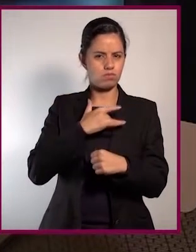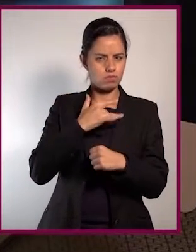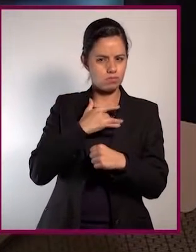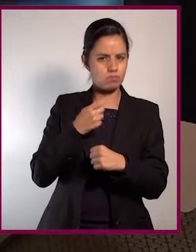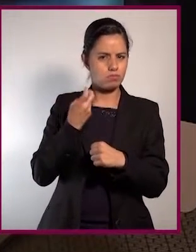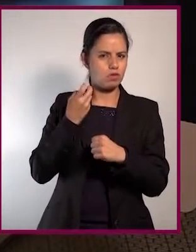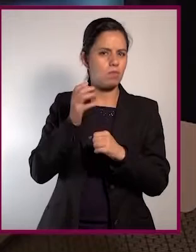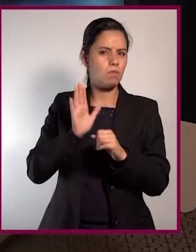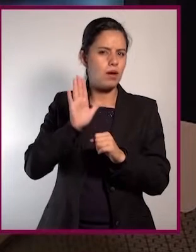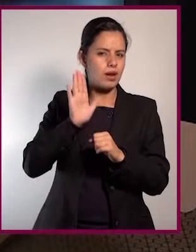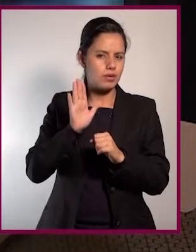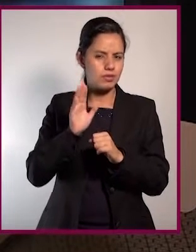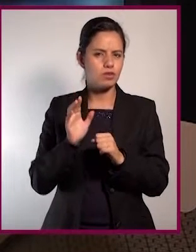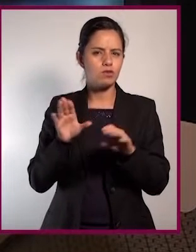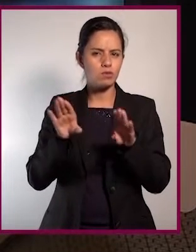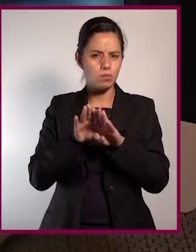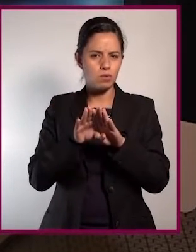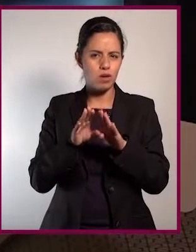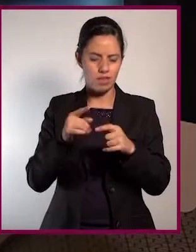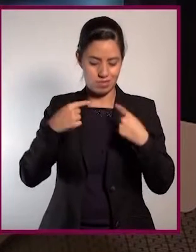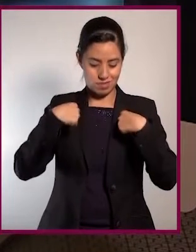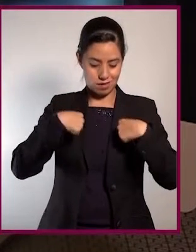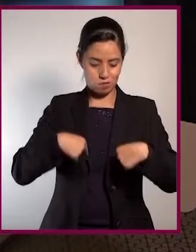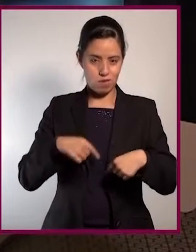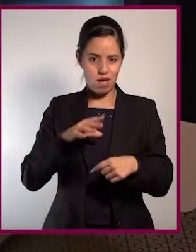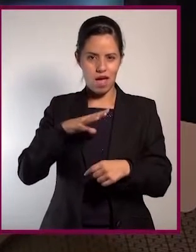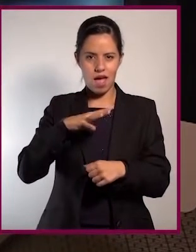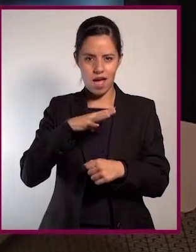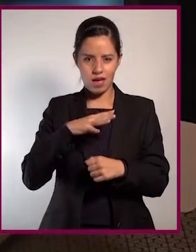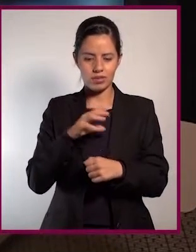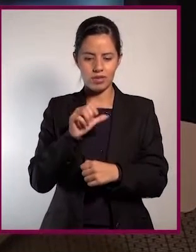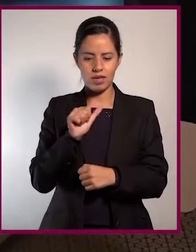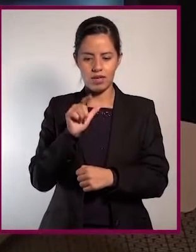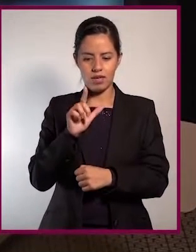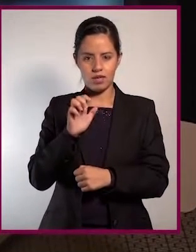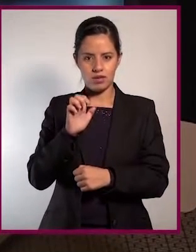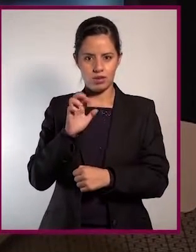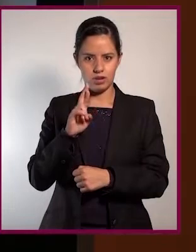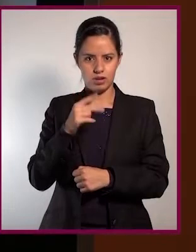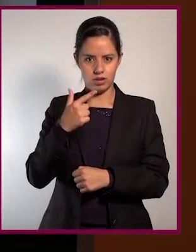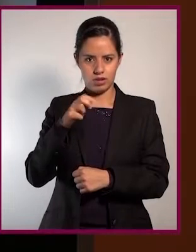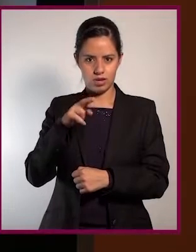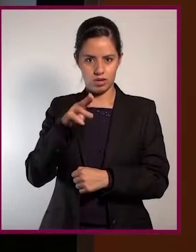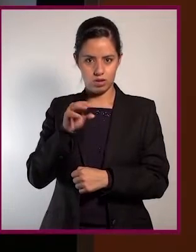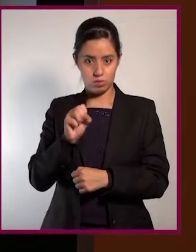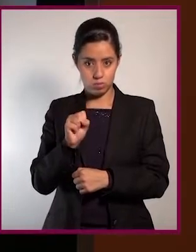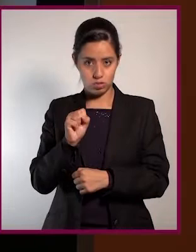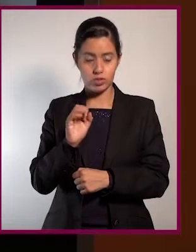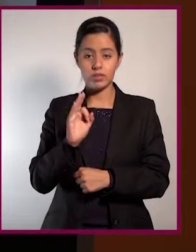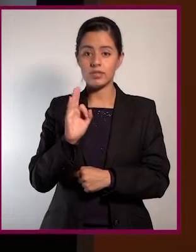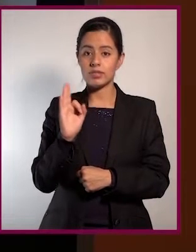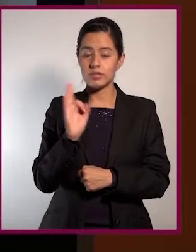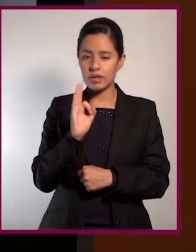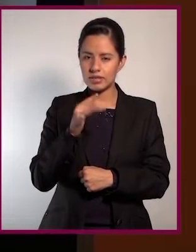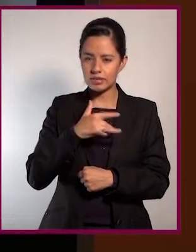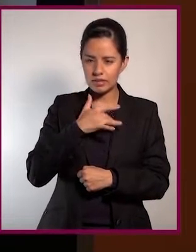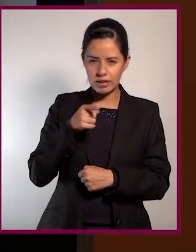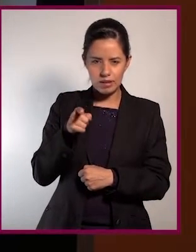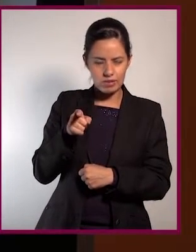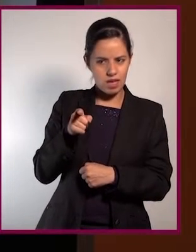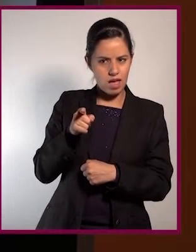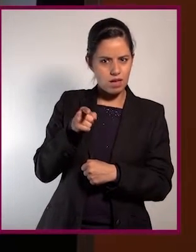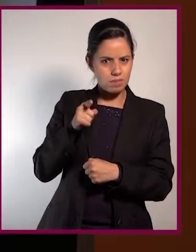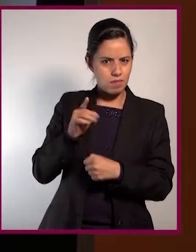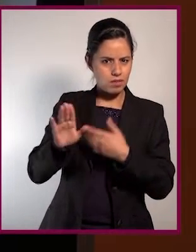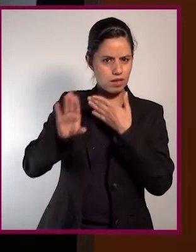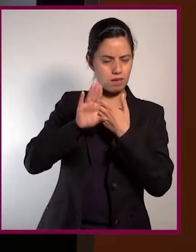en algunas ocasiones hay algunas sustancias que se denominan alergenos que son capaces de iniciar una respuesta inmunológica